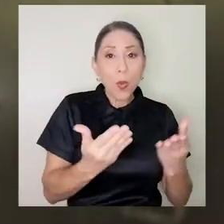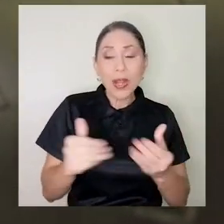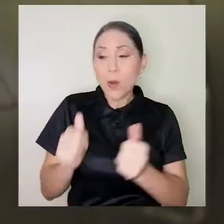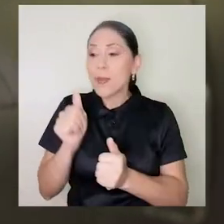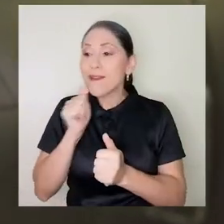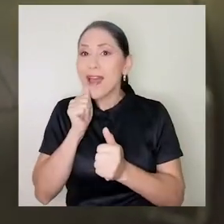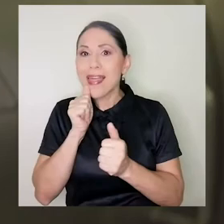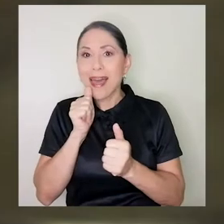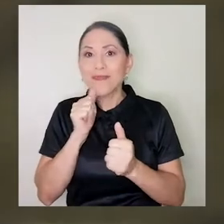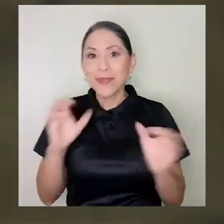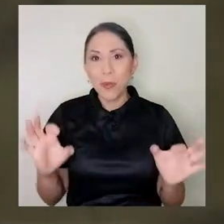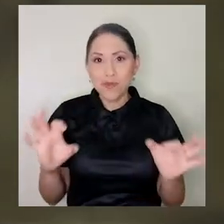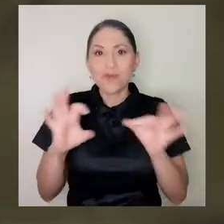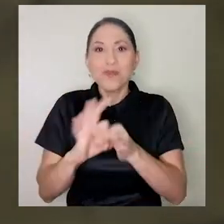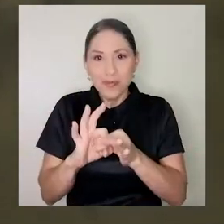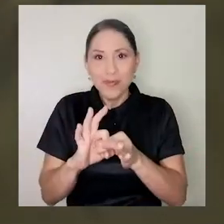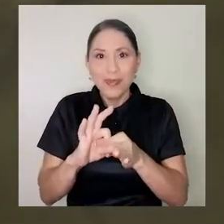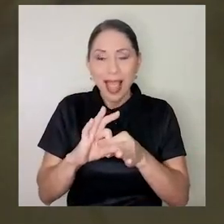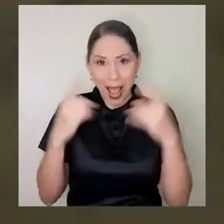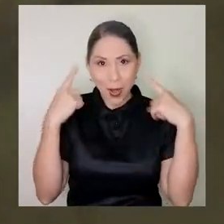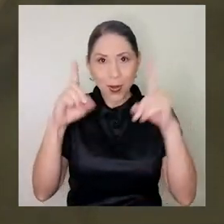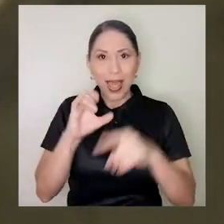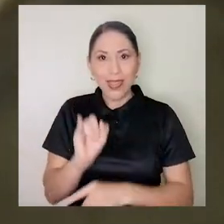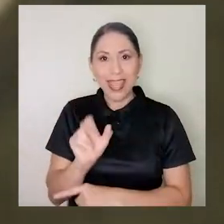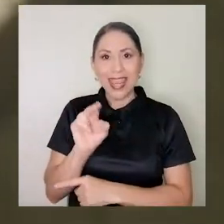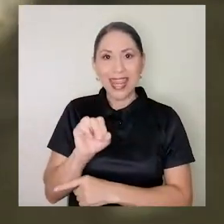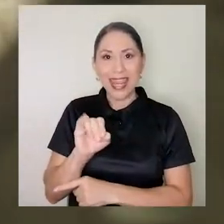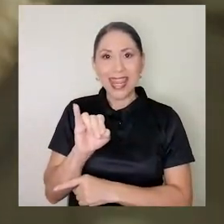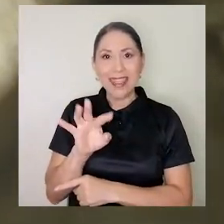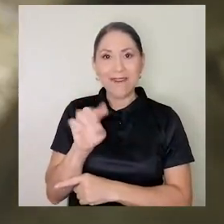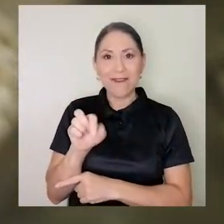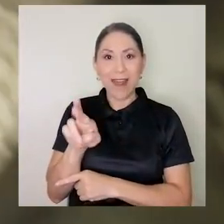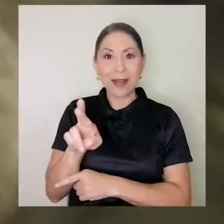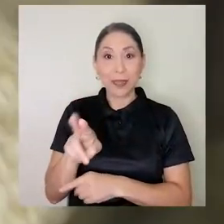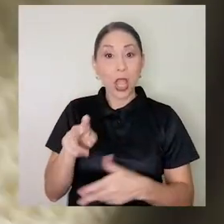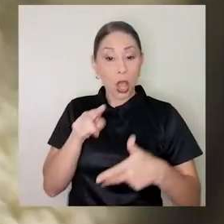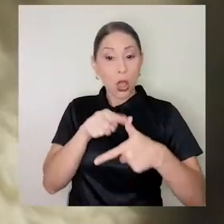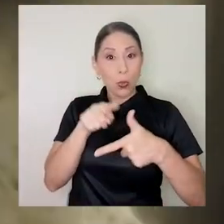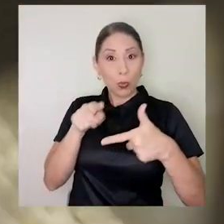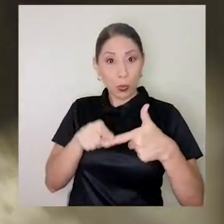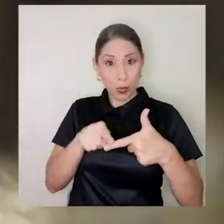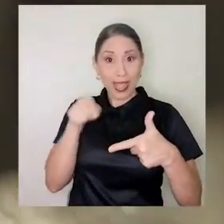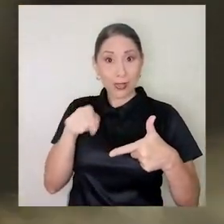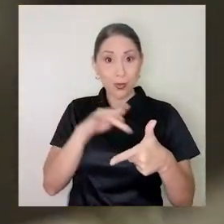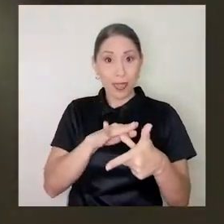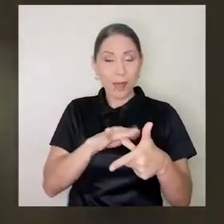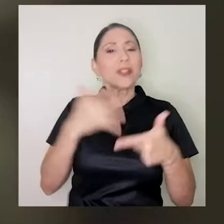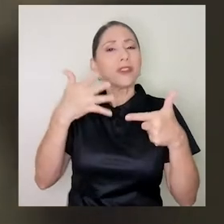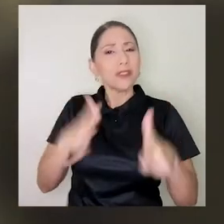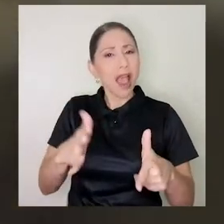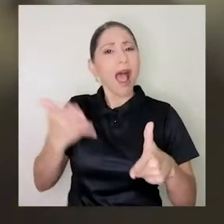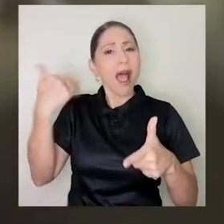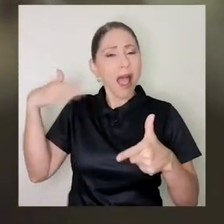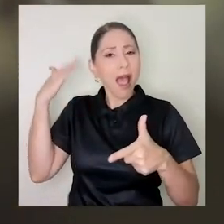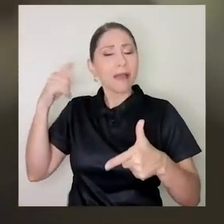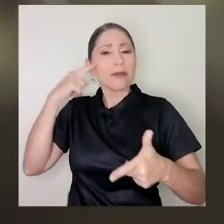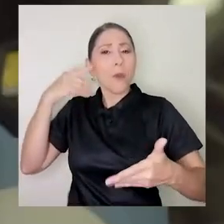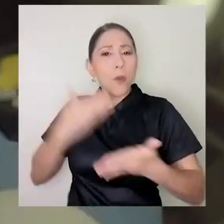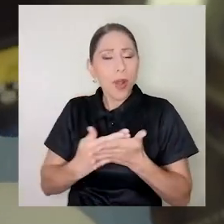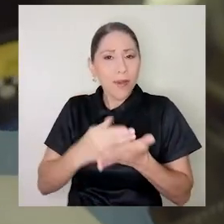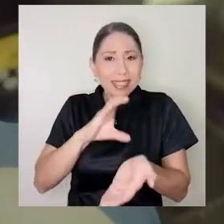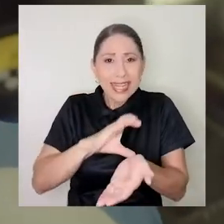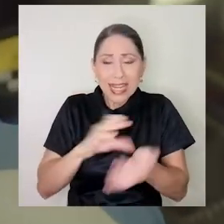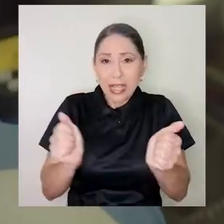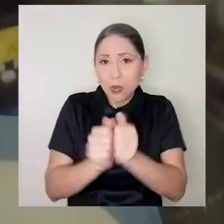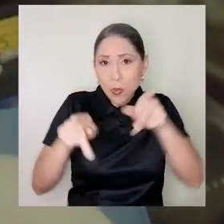público-privadas que ha hecho el INIFAR. Tanto el Remdisivir como el Favipiravir ya han pasado por fases clínicas